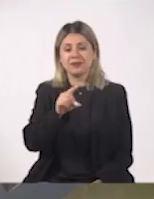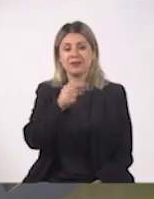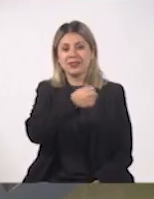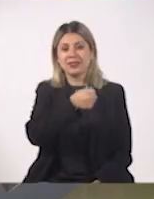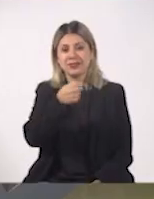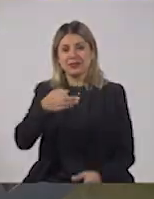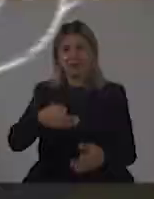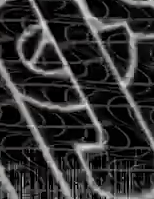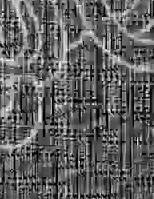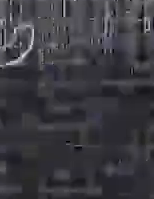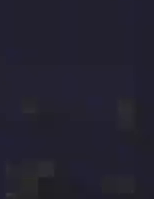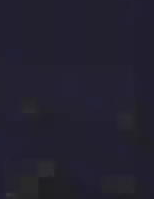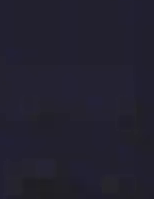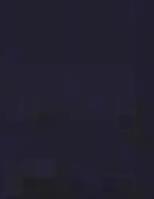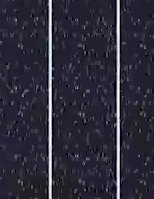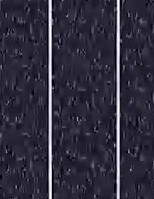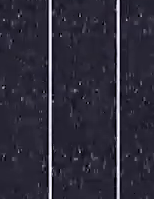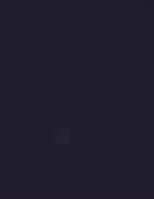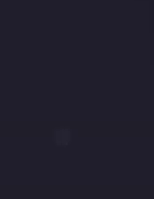todo el auditorio.